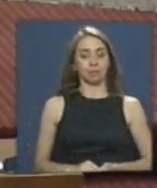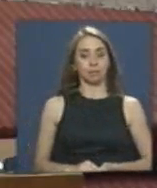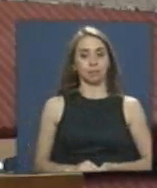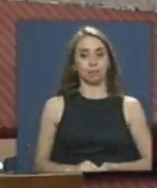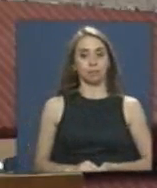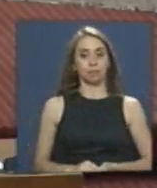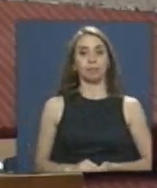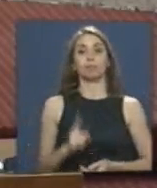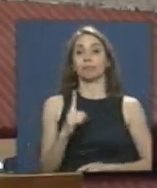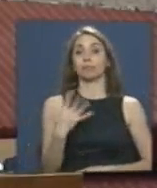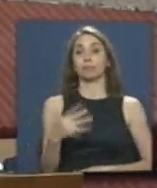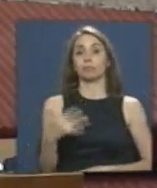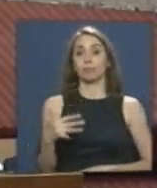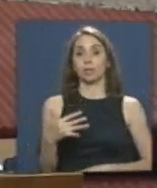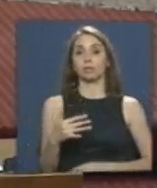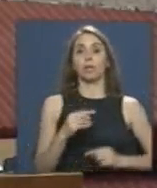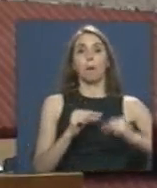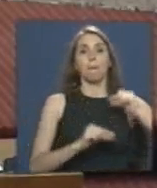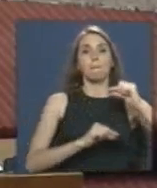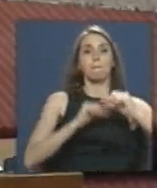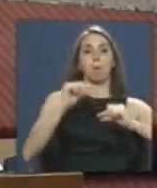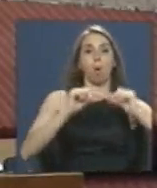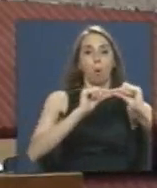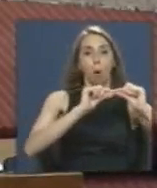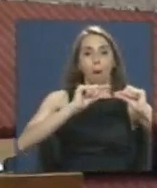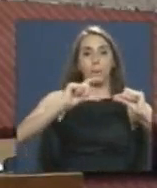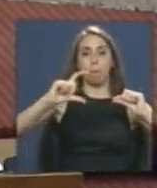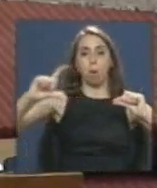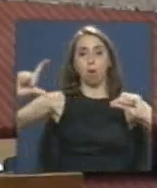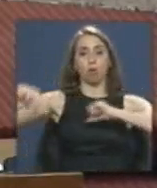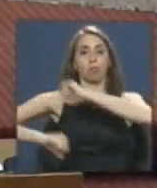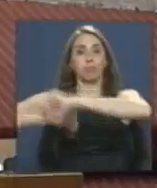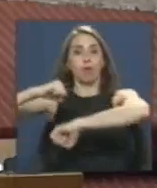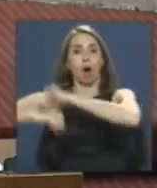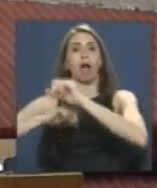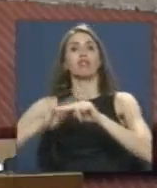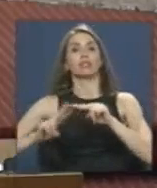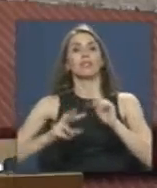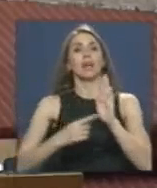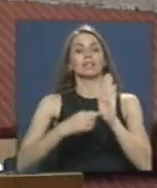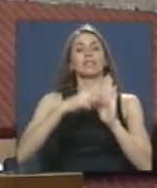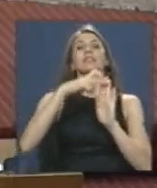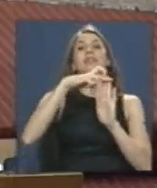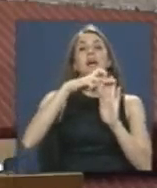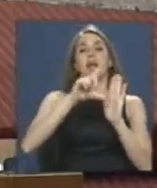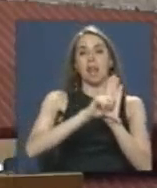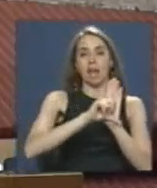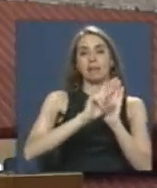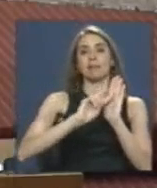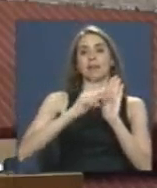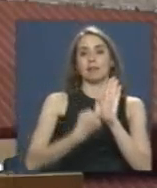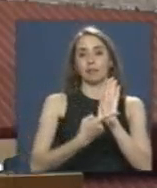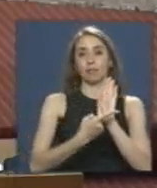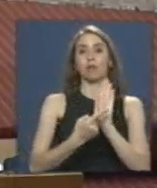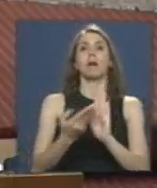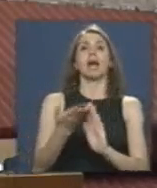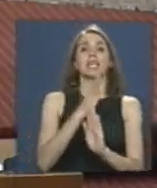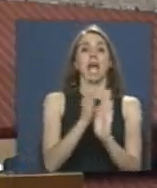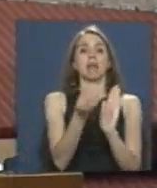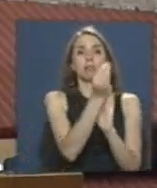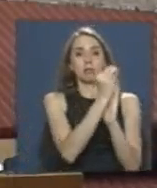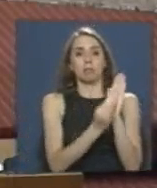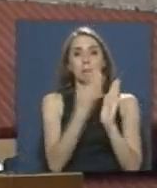creo que es gravitante la gradualidad de la implementación de esta reforma y su perfección técnica antes de la